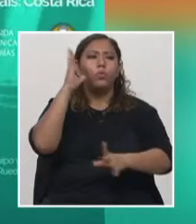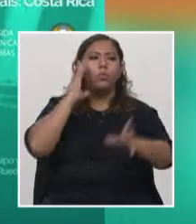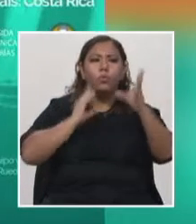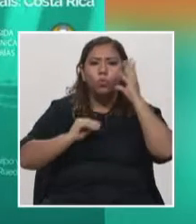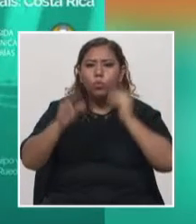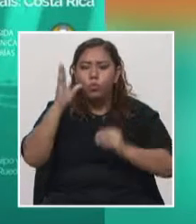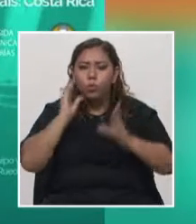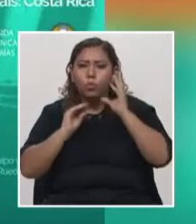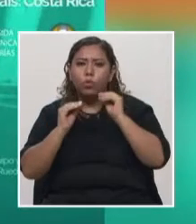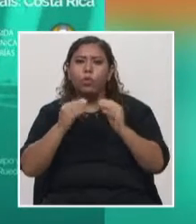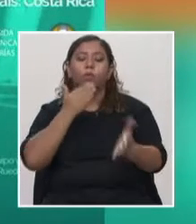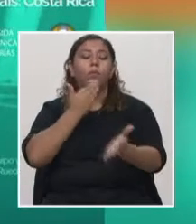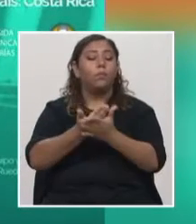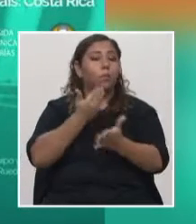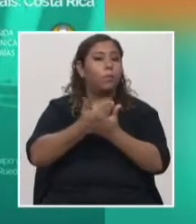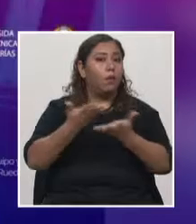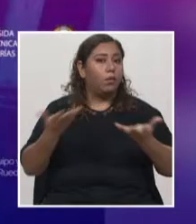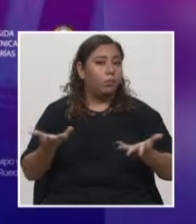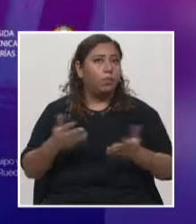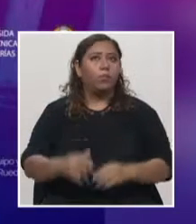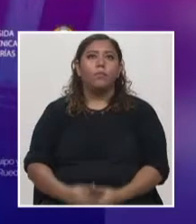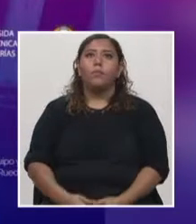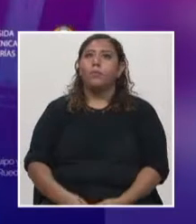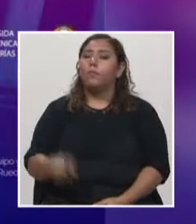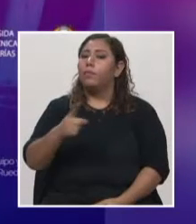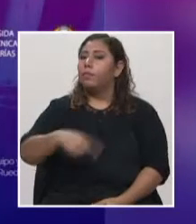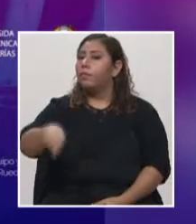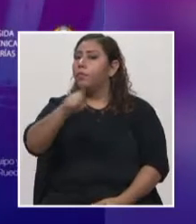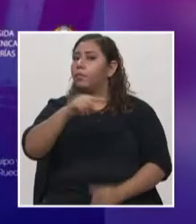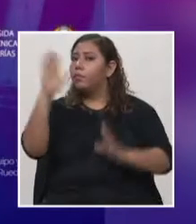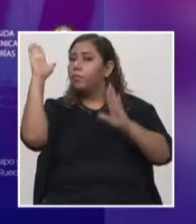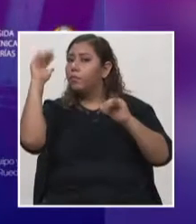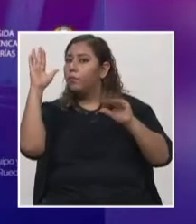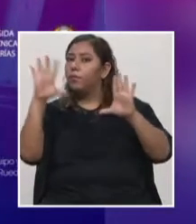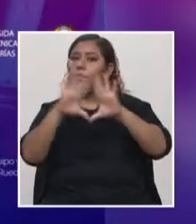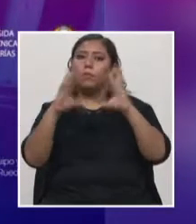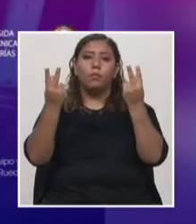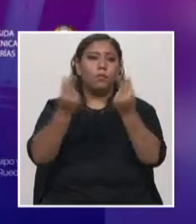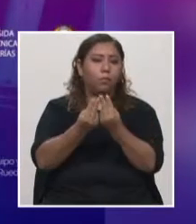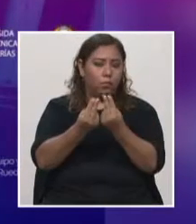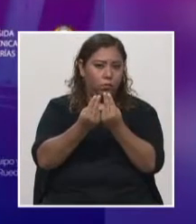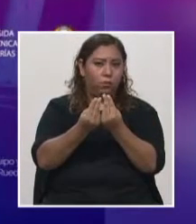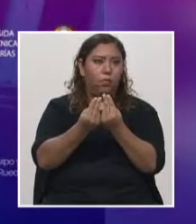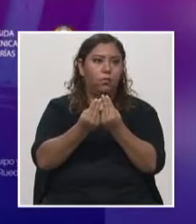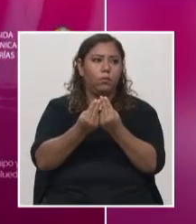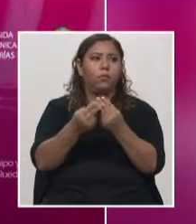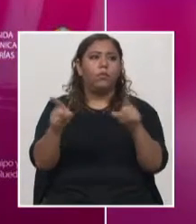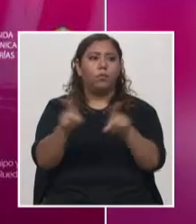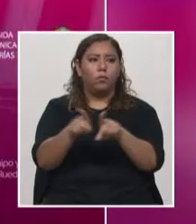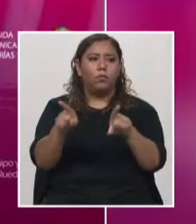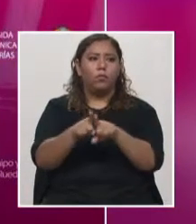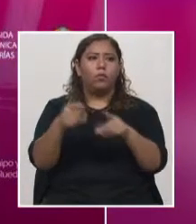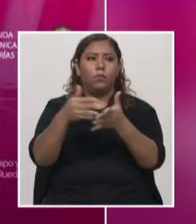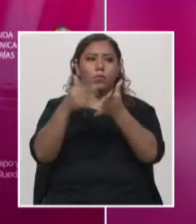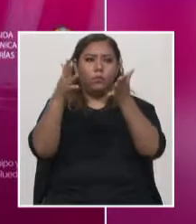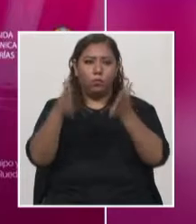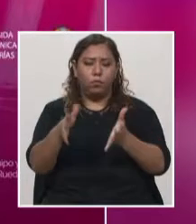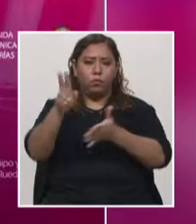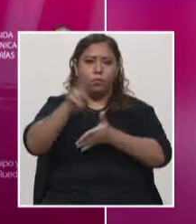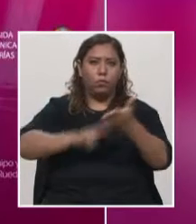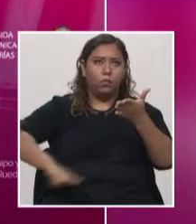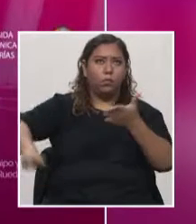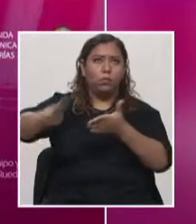sirviendo de mucha utilidad. Las expectativas por parte del comité organizador y los estudiantes universitarios. Entonces, César, cuéntanos.